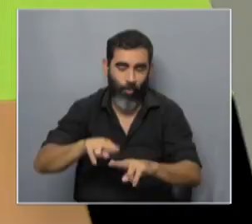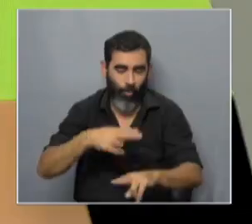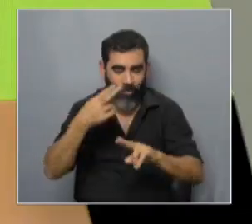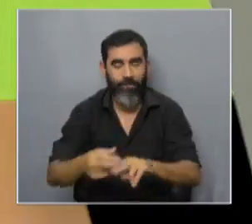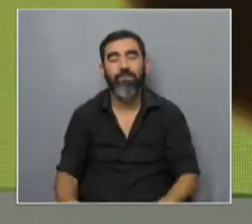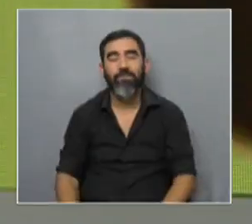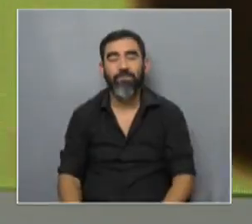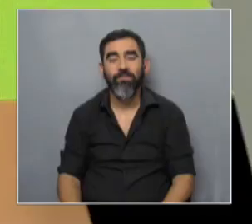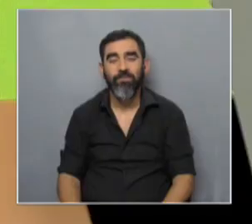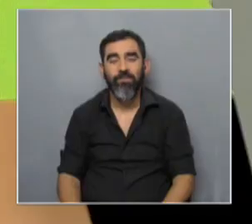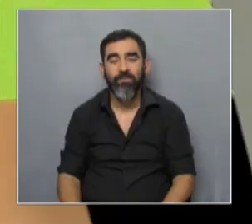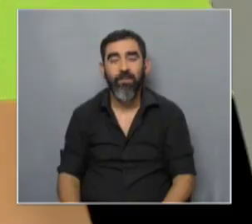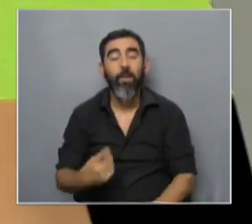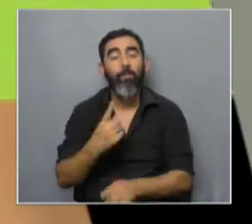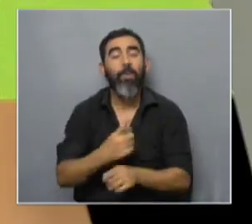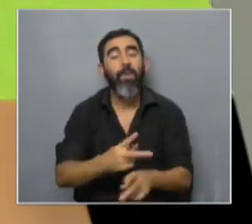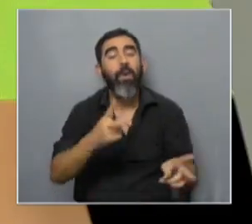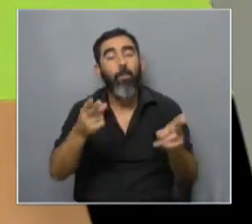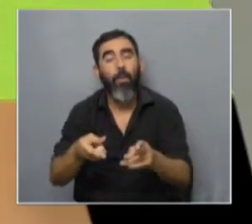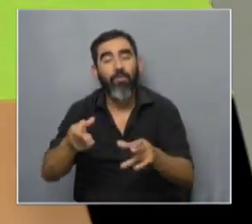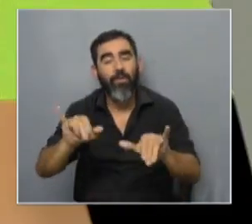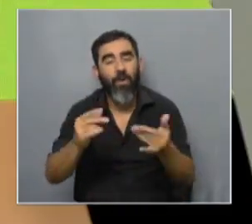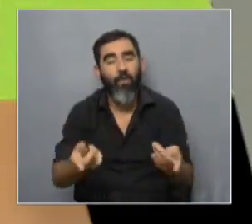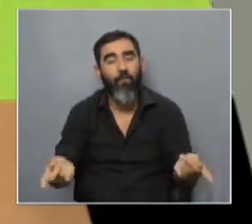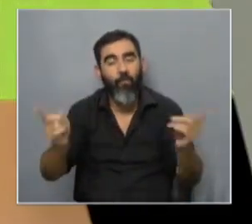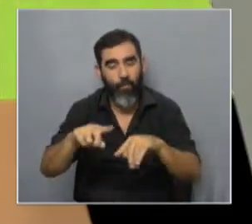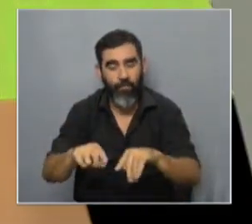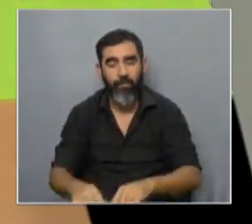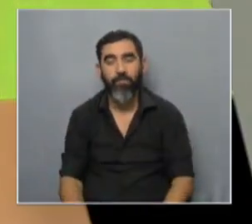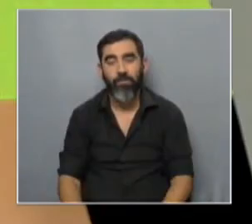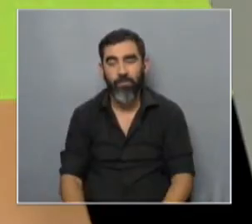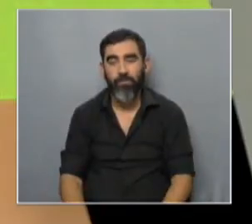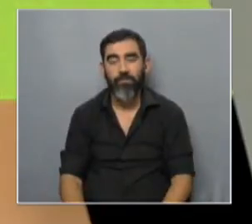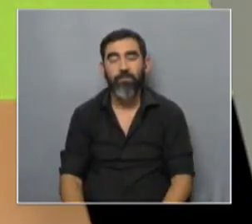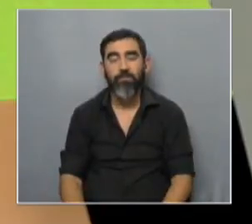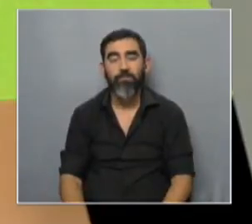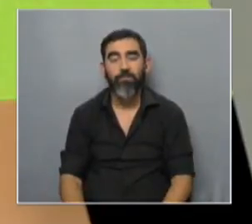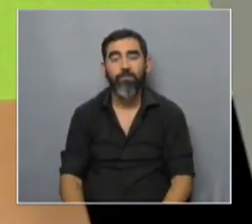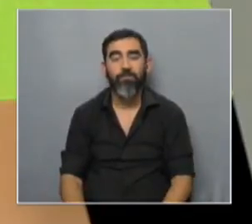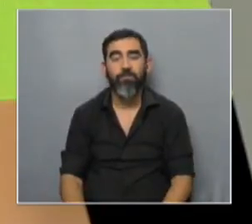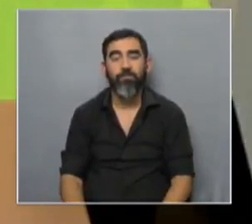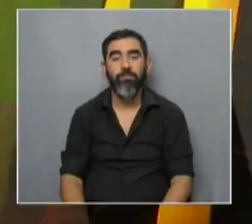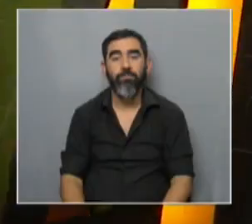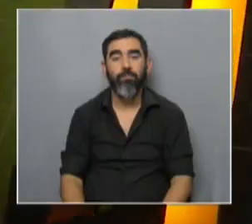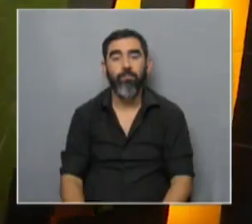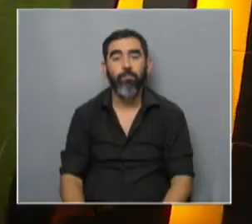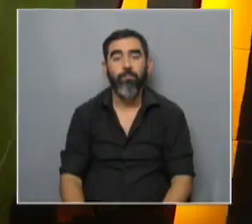muchas gracias gracias primera pausa en sobre ciencia a la vuelta ya regresamos con Alexandre y con Daniel aquí en estudios